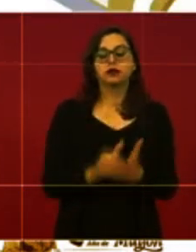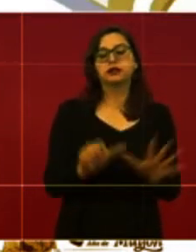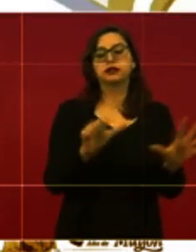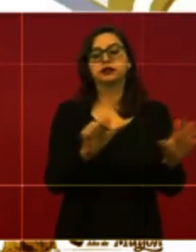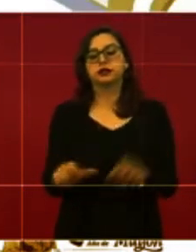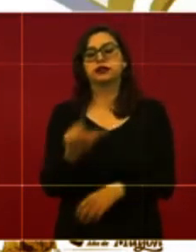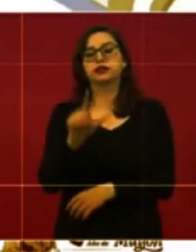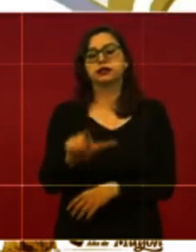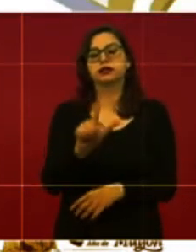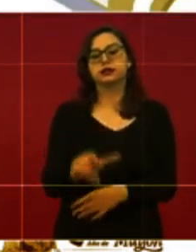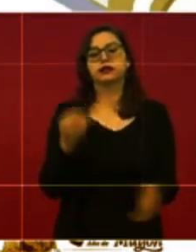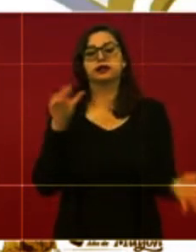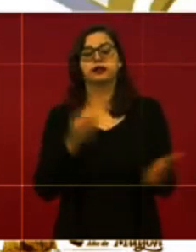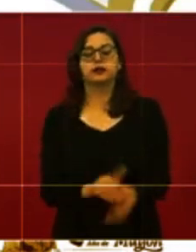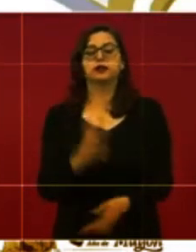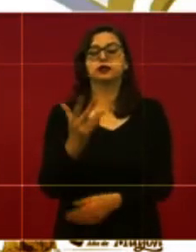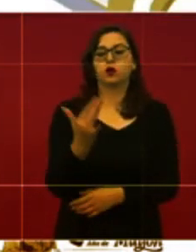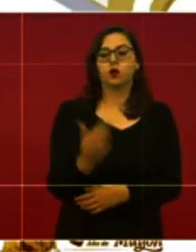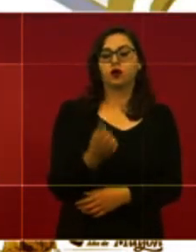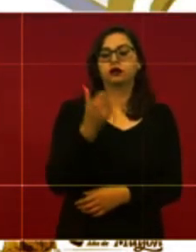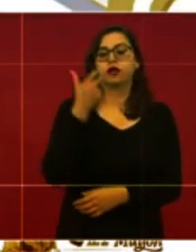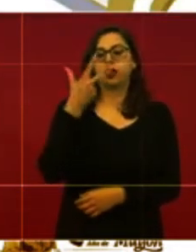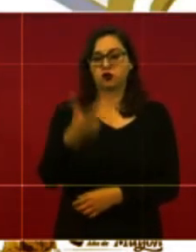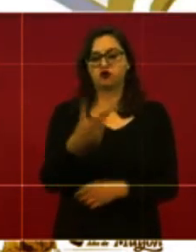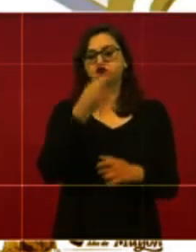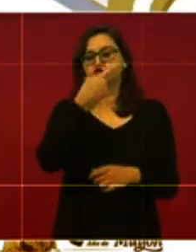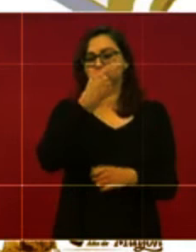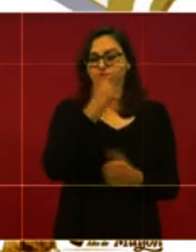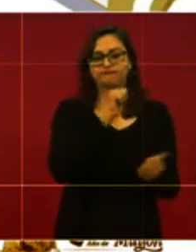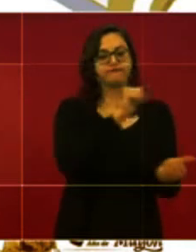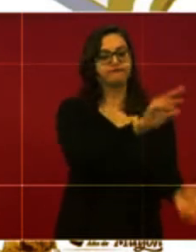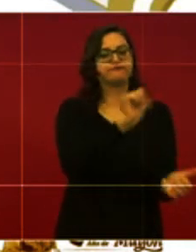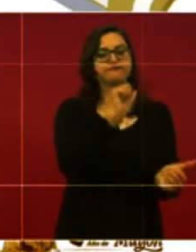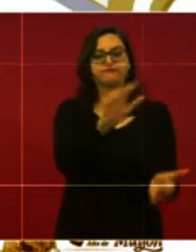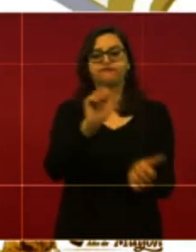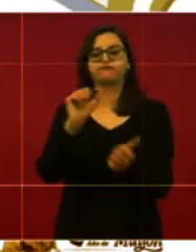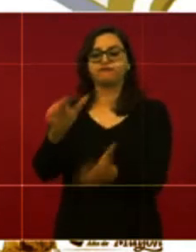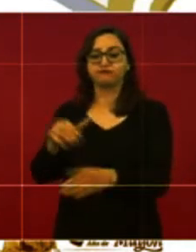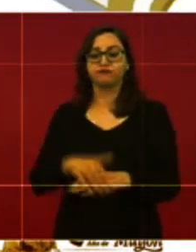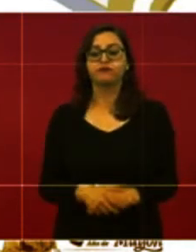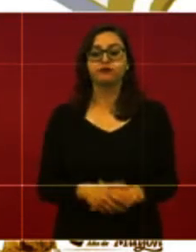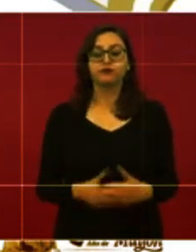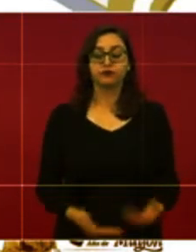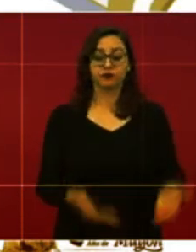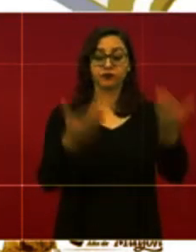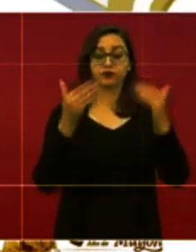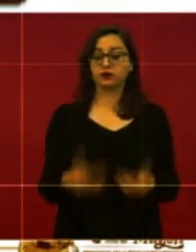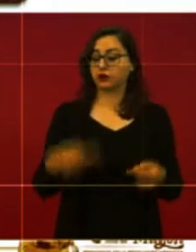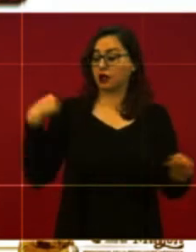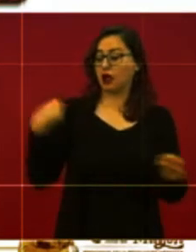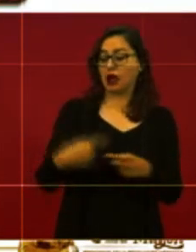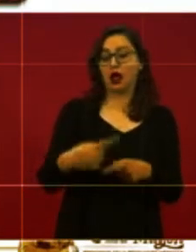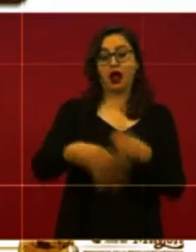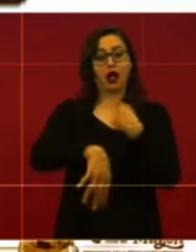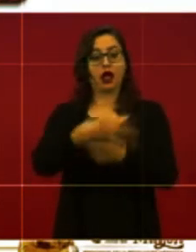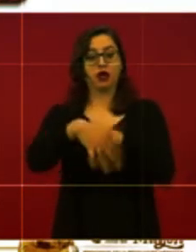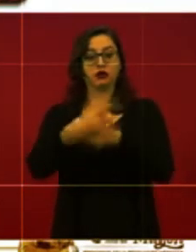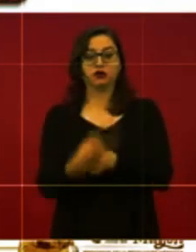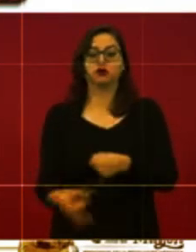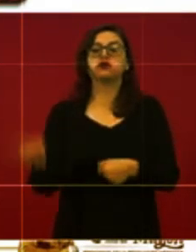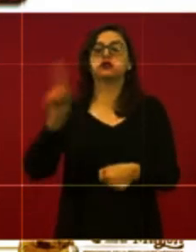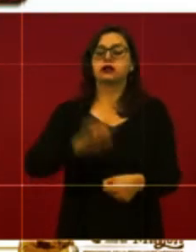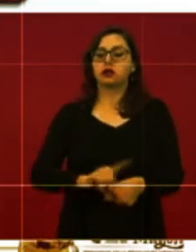.058 piezas. En la siguiente, en los últimos 14 días se entregaron 60